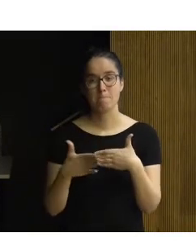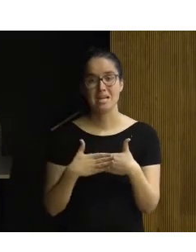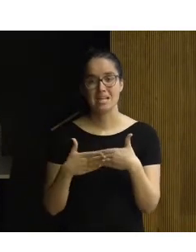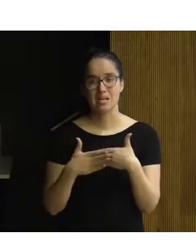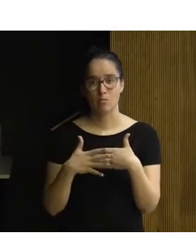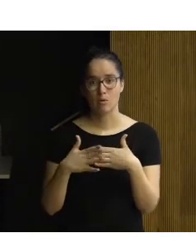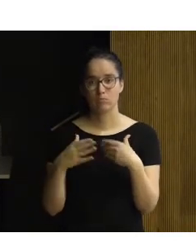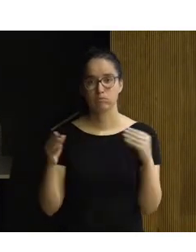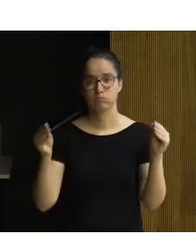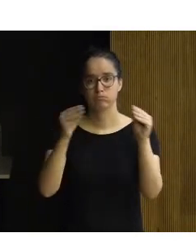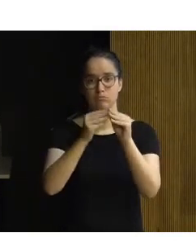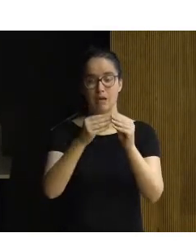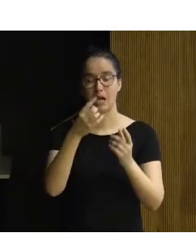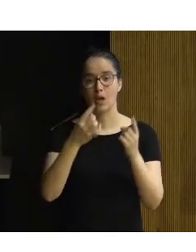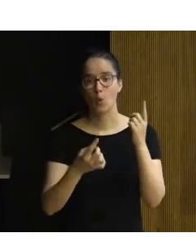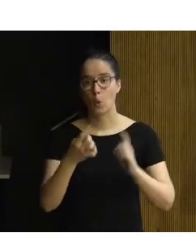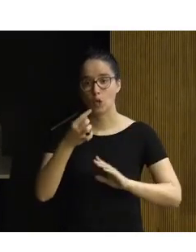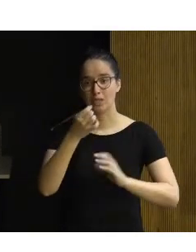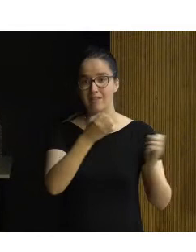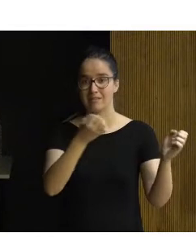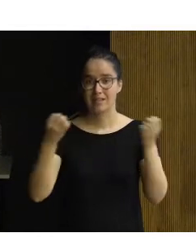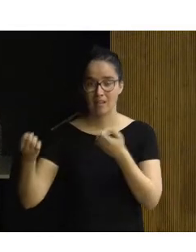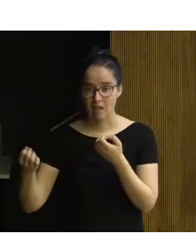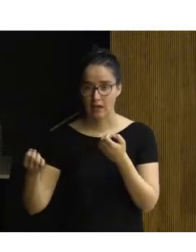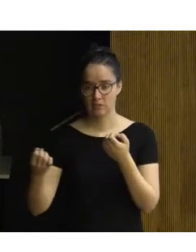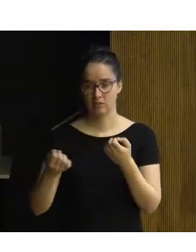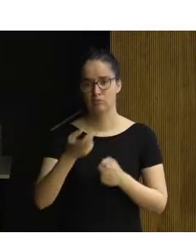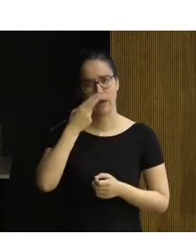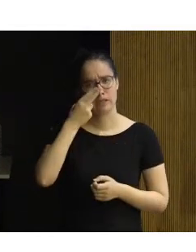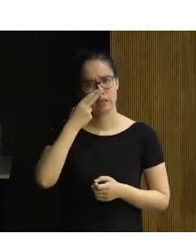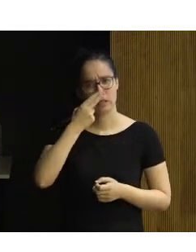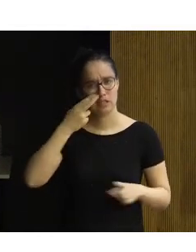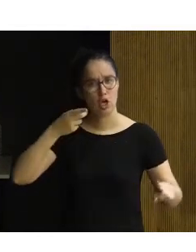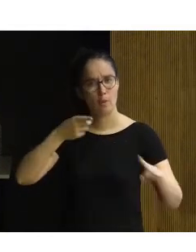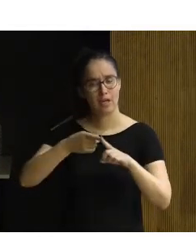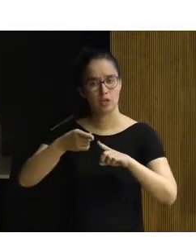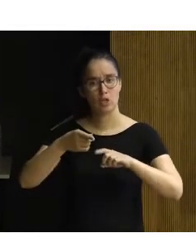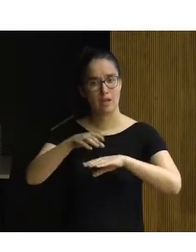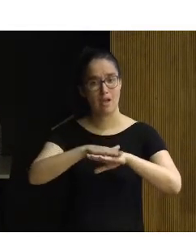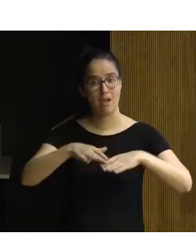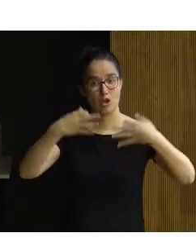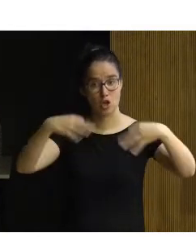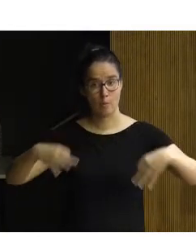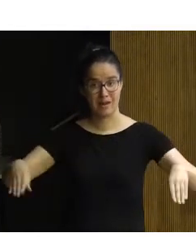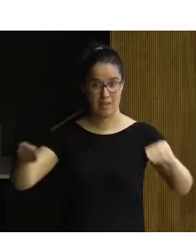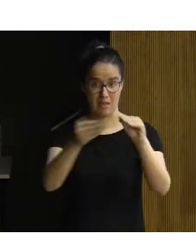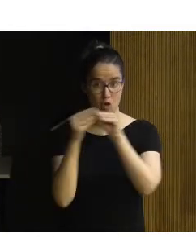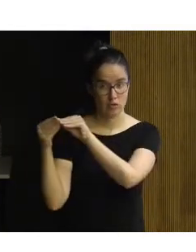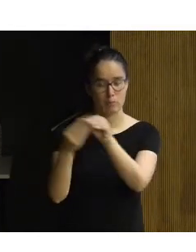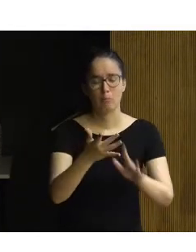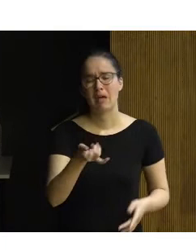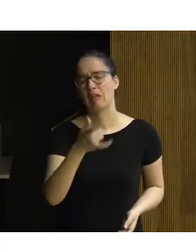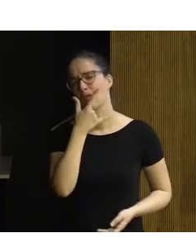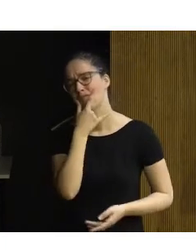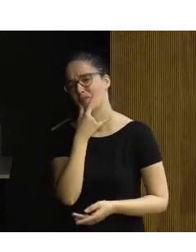puesto de acuerdo una serie de entidades, de agentes interesados en el objeto del estándar. Eso parece que es fácil,